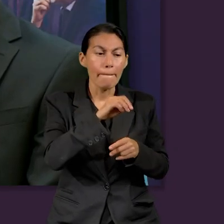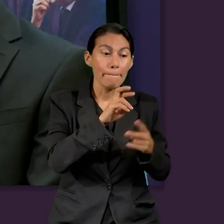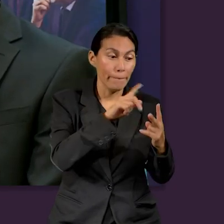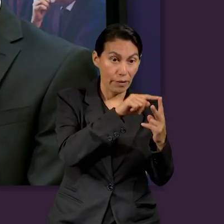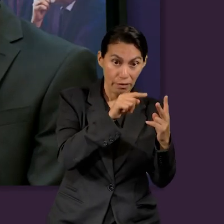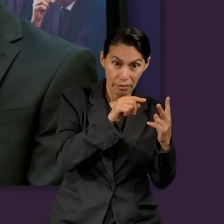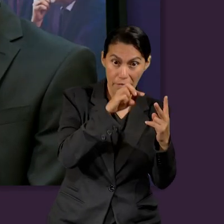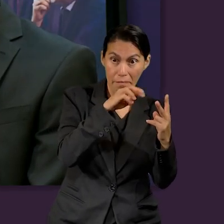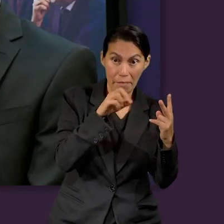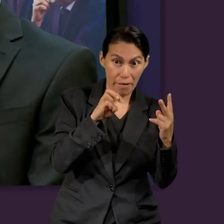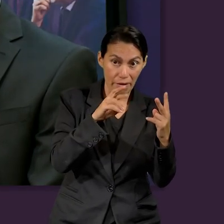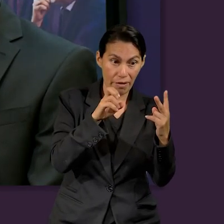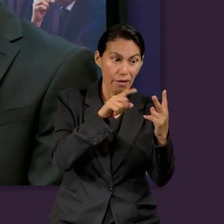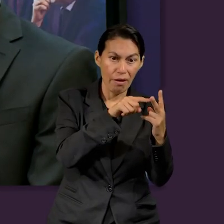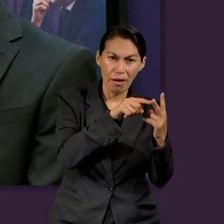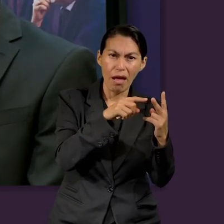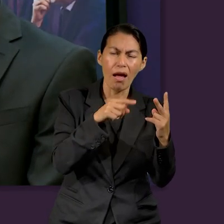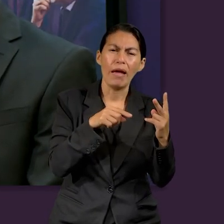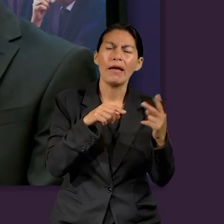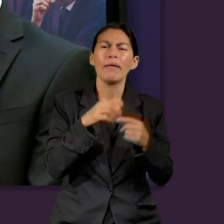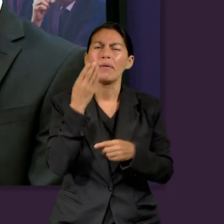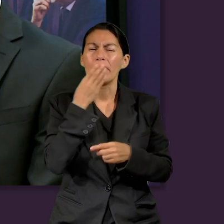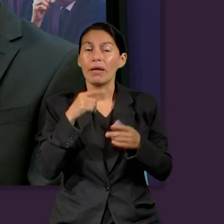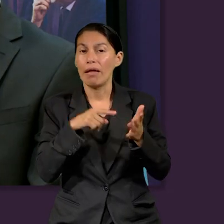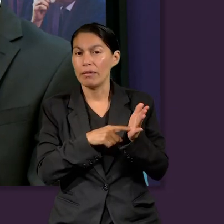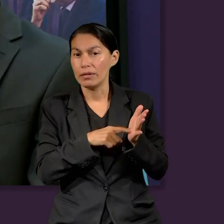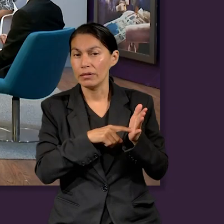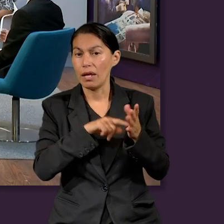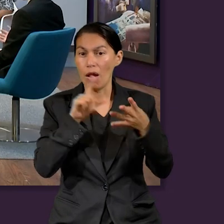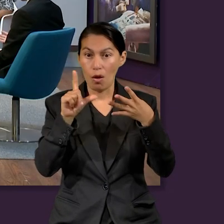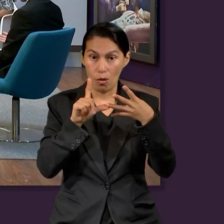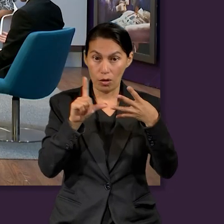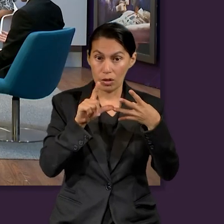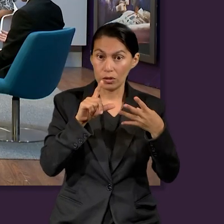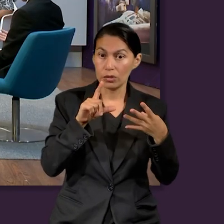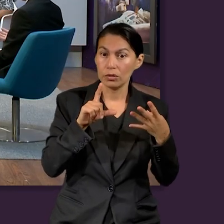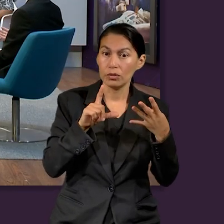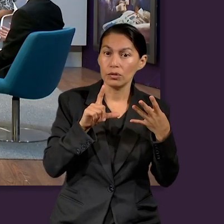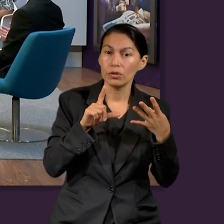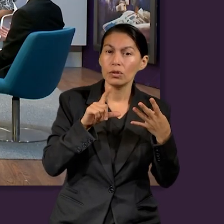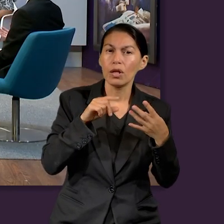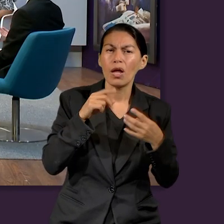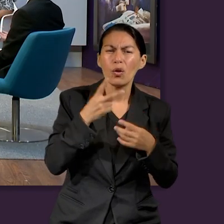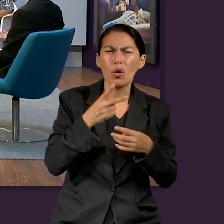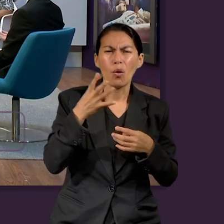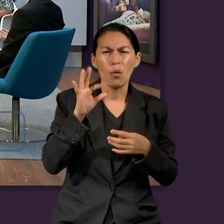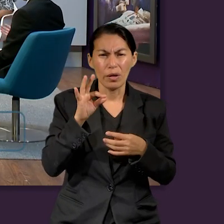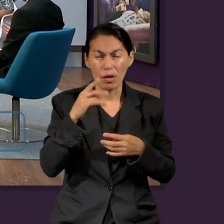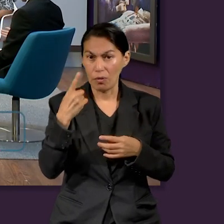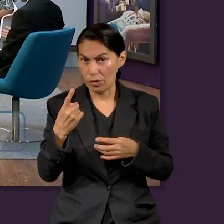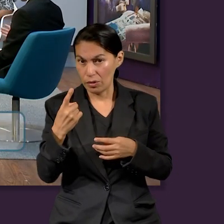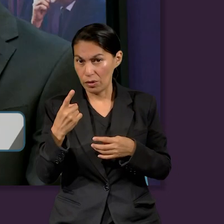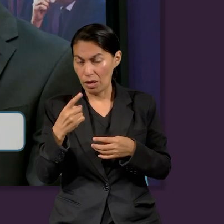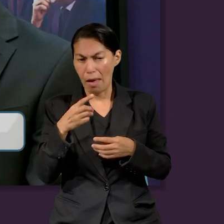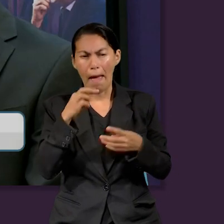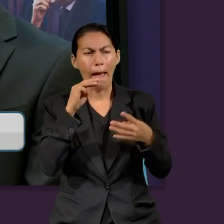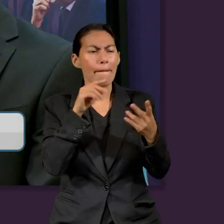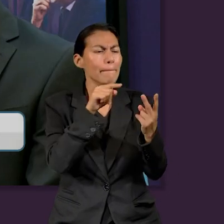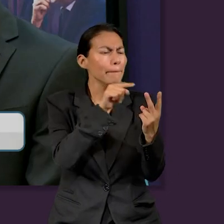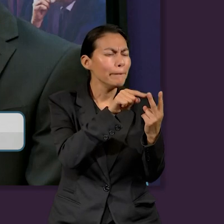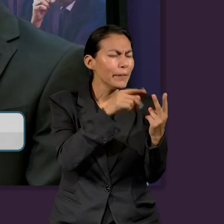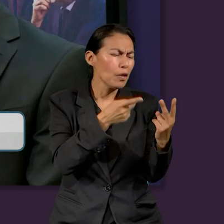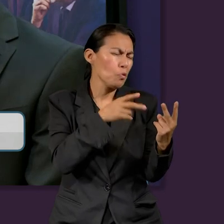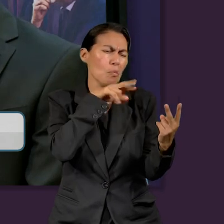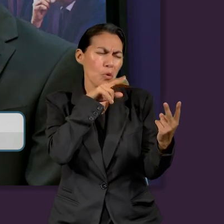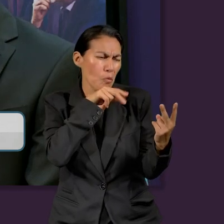Marta y María, en Lucas 10, 41 al 42, Jesús le dice a Marta, te preocupas e inquietas